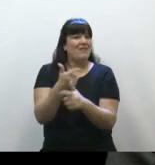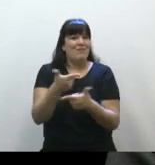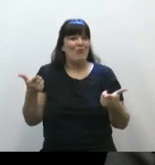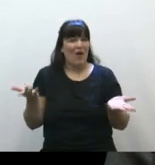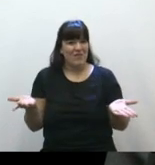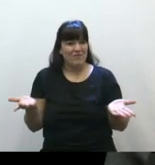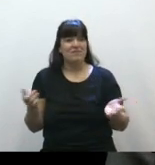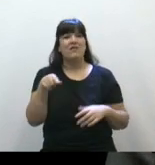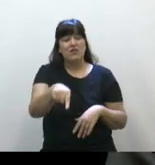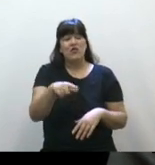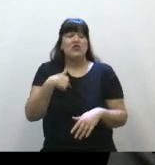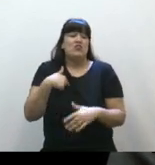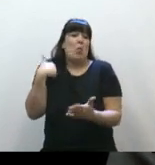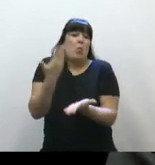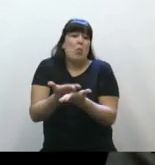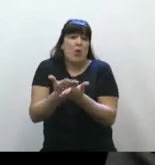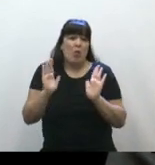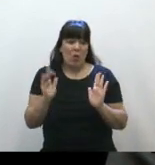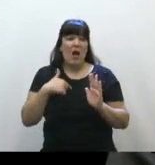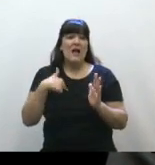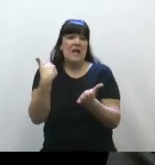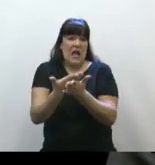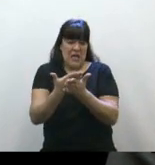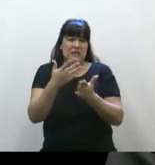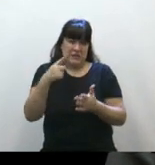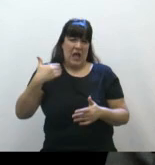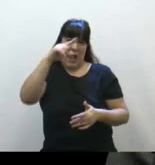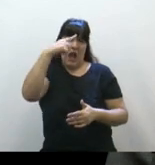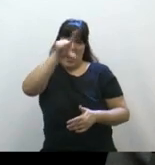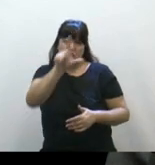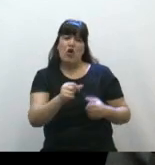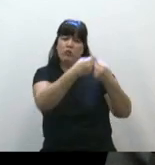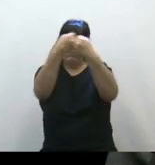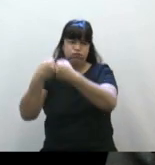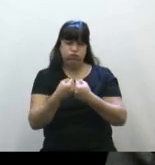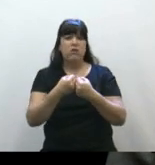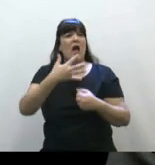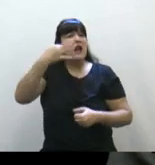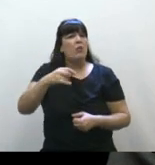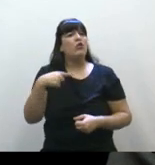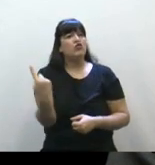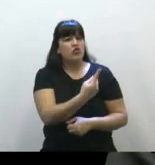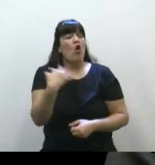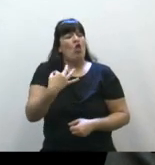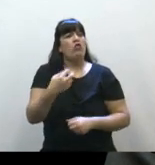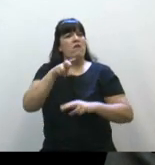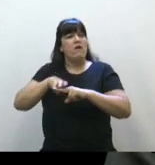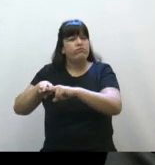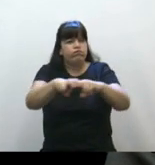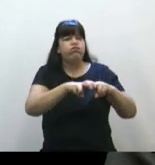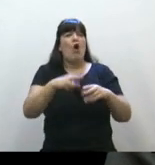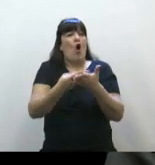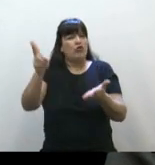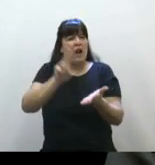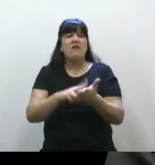Entonces, mi propuesta, que es una propuesta de unidad nacional, de que realmente nos sentimos de buena fe, a ver